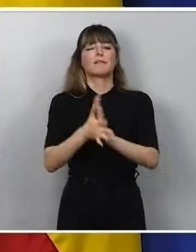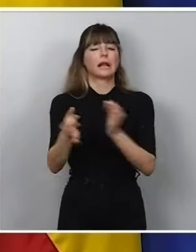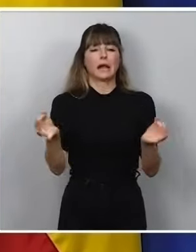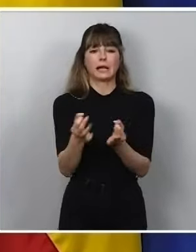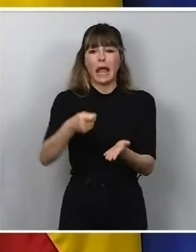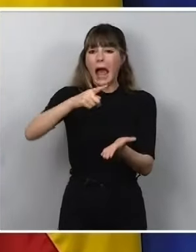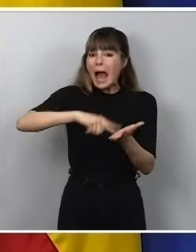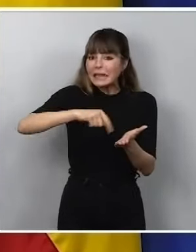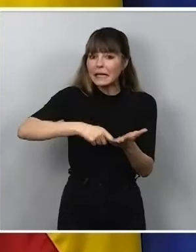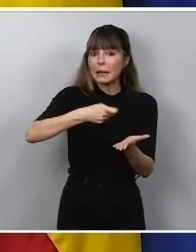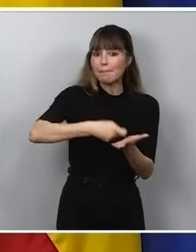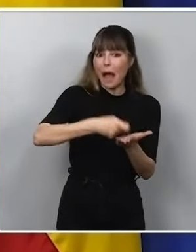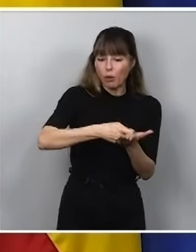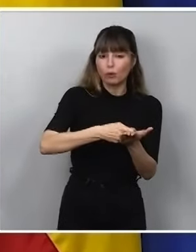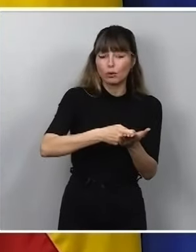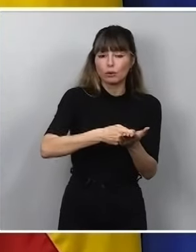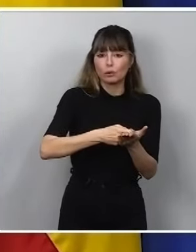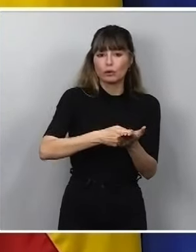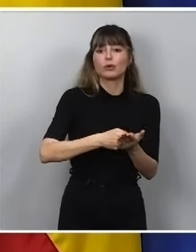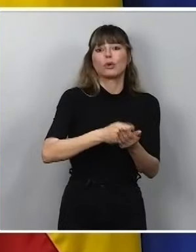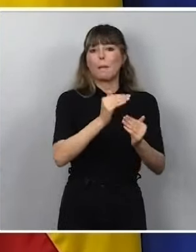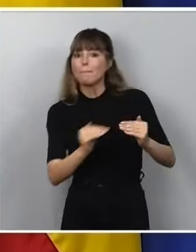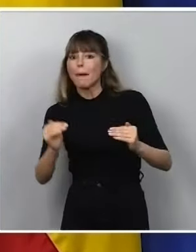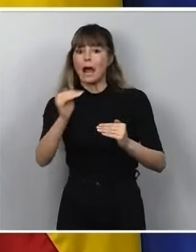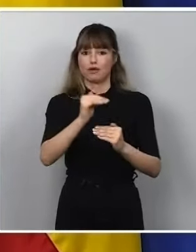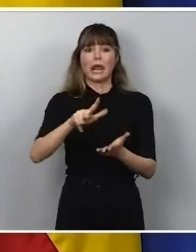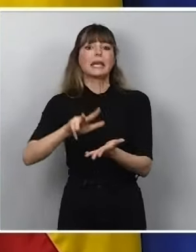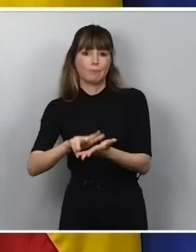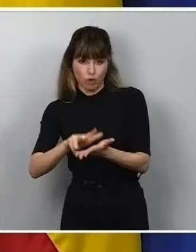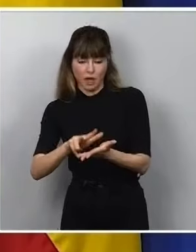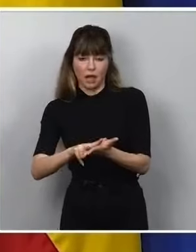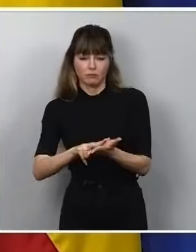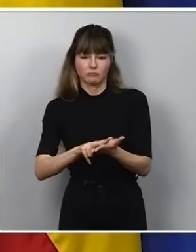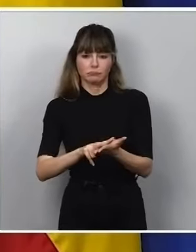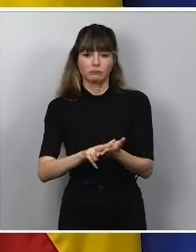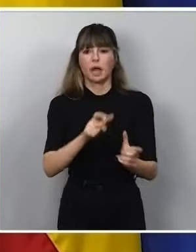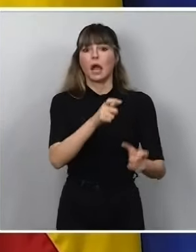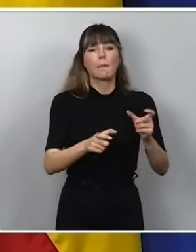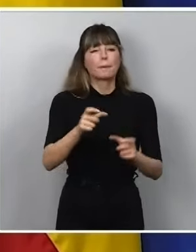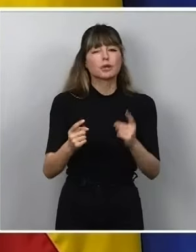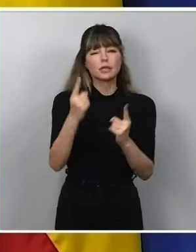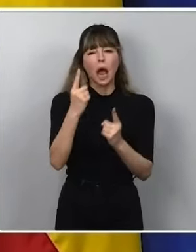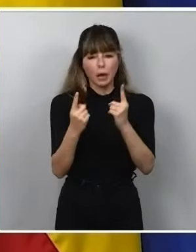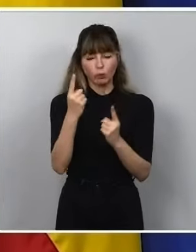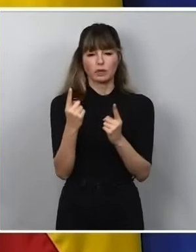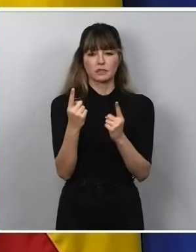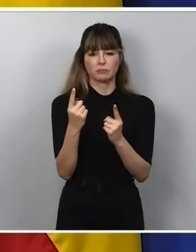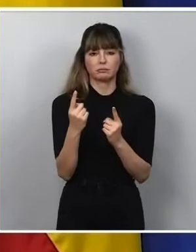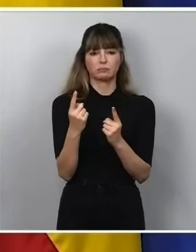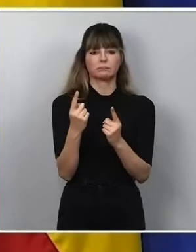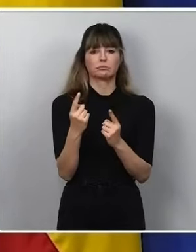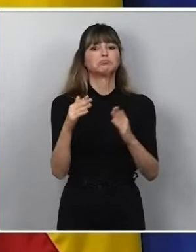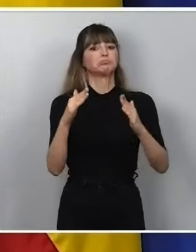el pago del alquiler es más costoso que la cuota de una hipoteca y habiendo personas que podrían y que deberían tener